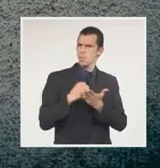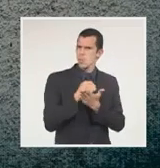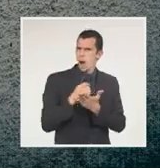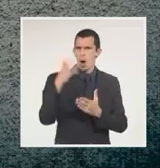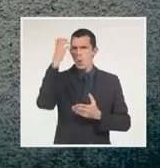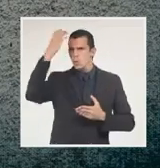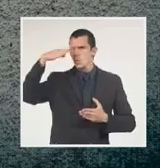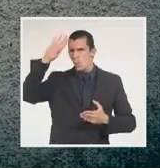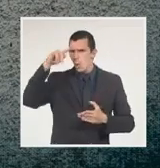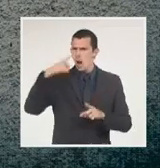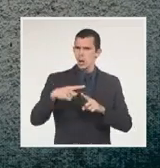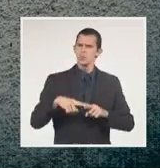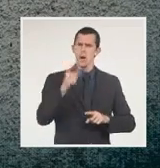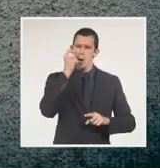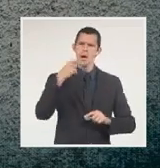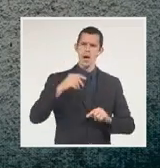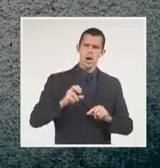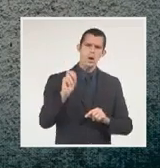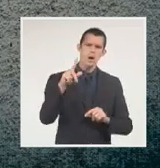enviándoles recargas,